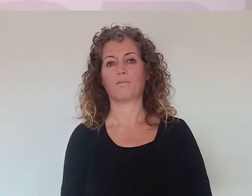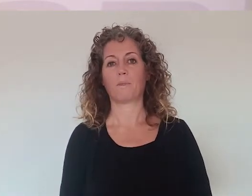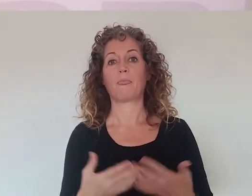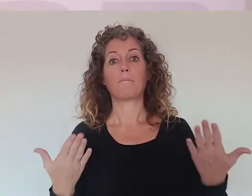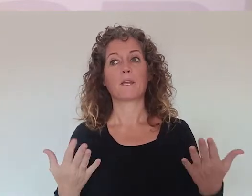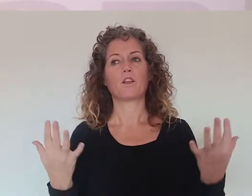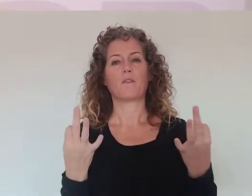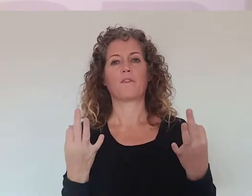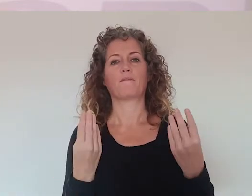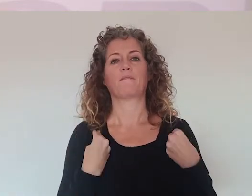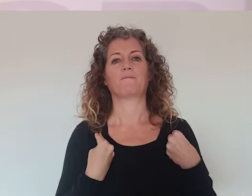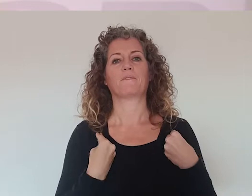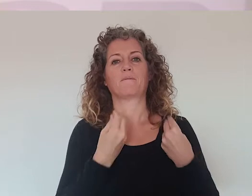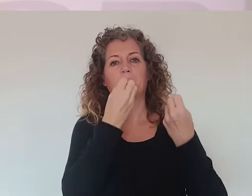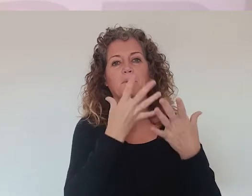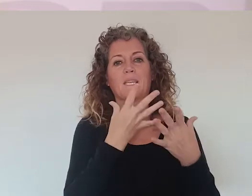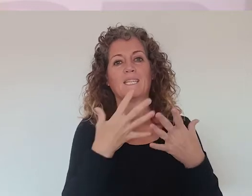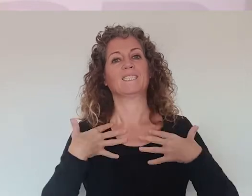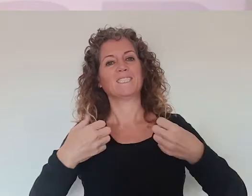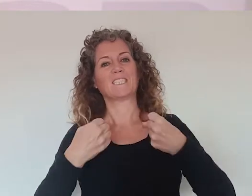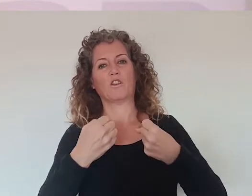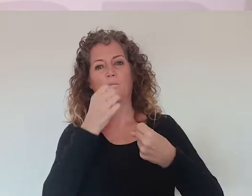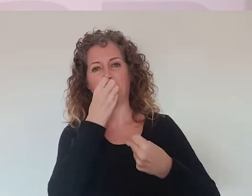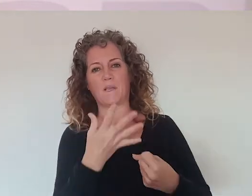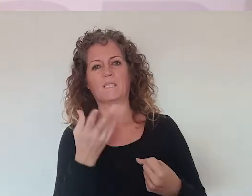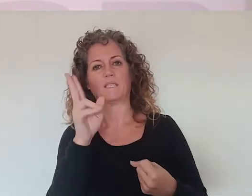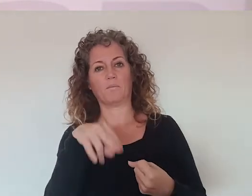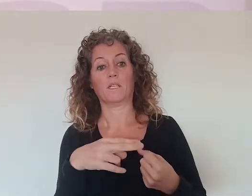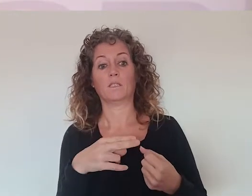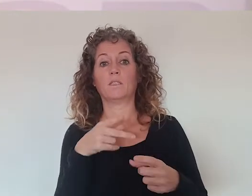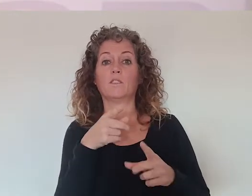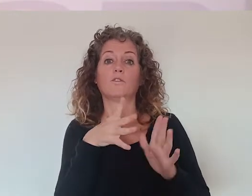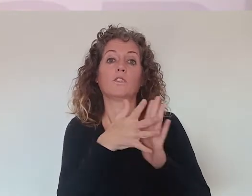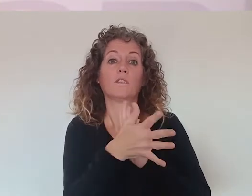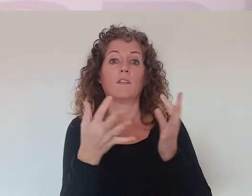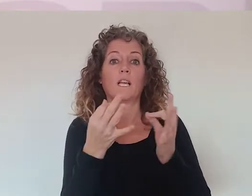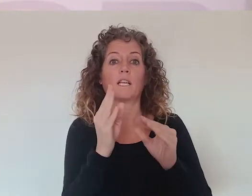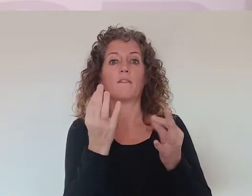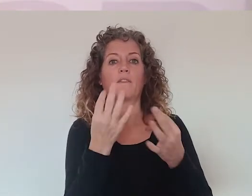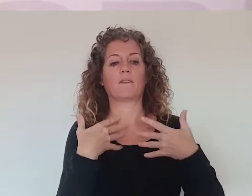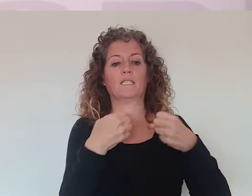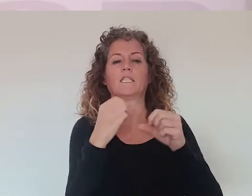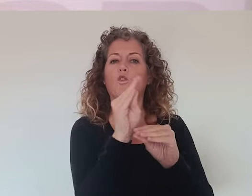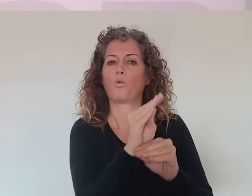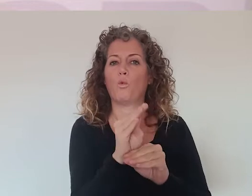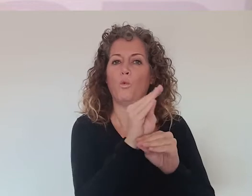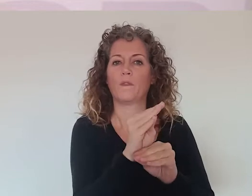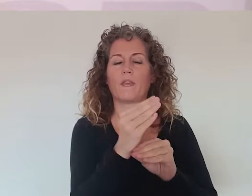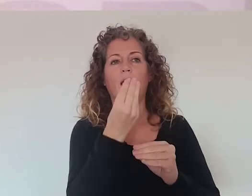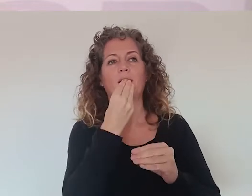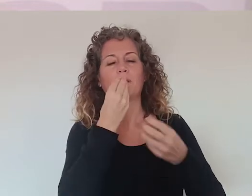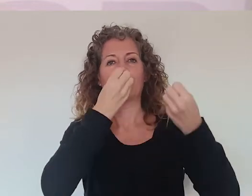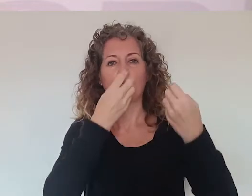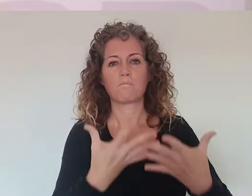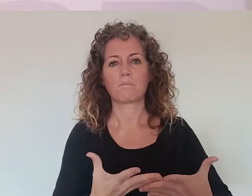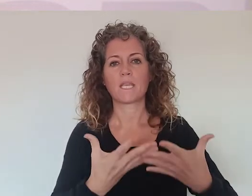toda nuestra vida. Pero tenemos que vivir bien y con buena salud. Y eso significa, por un lado, cuidarnos